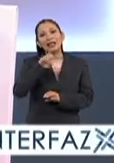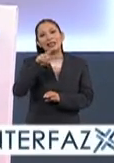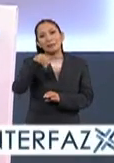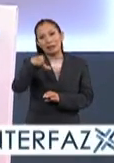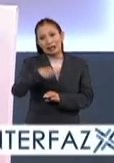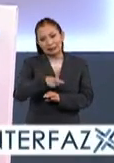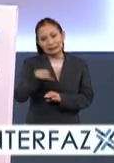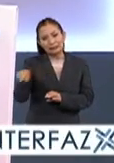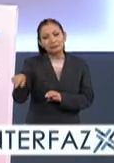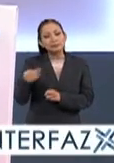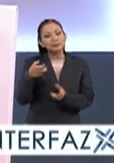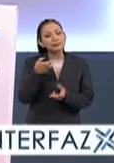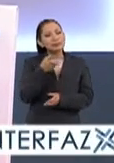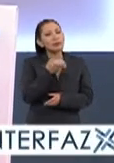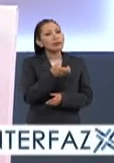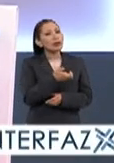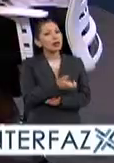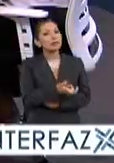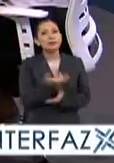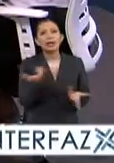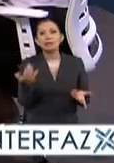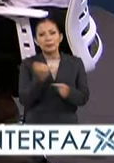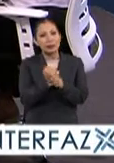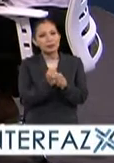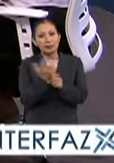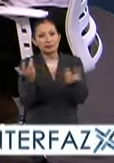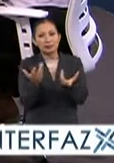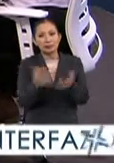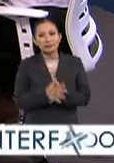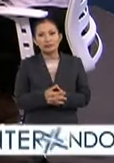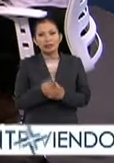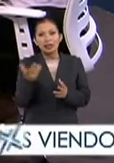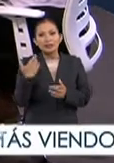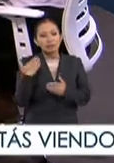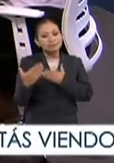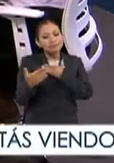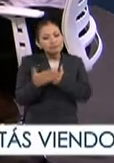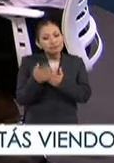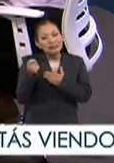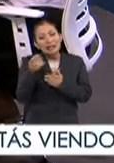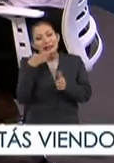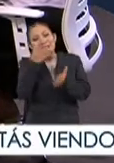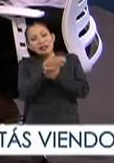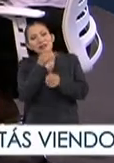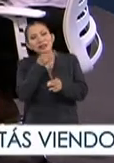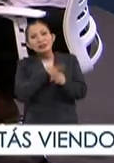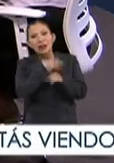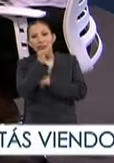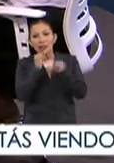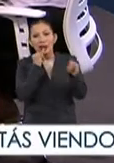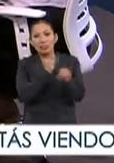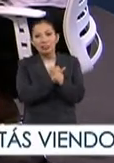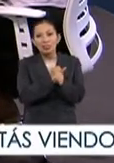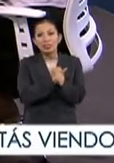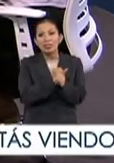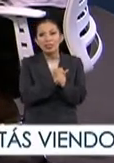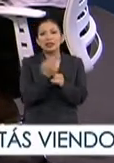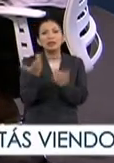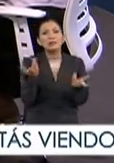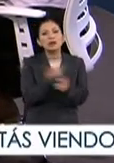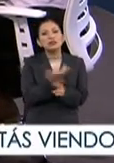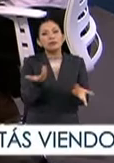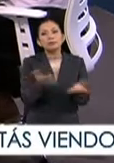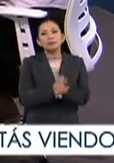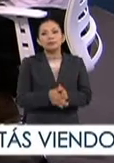pues este reportaje que hiciste este acercamiento que hiciste este festival internacional ¿cómo te fue